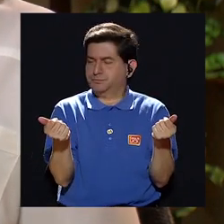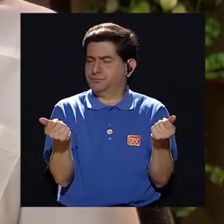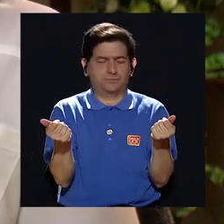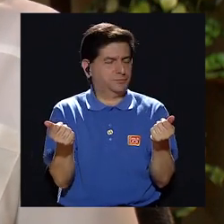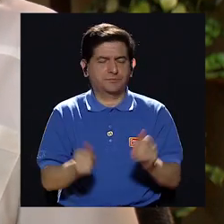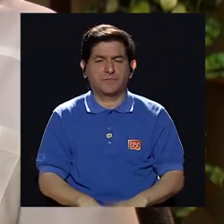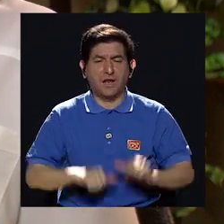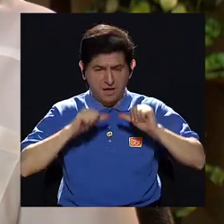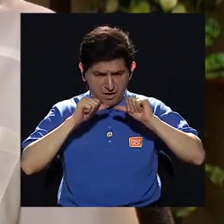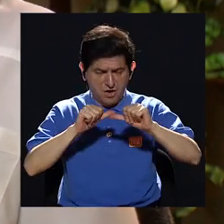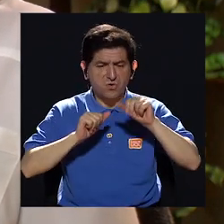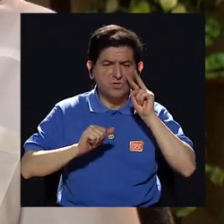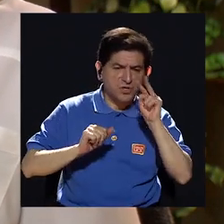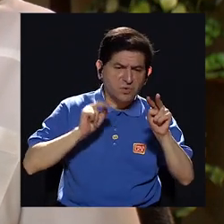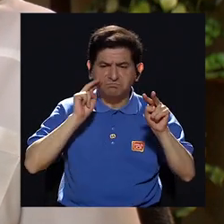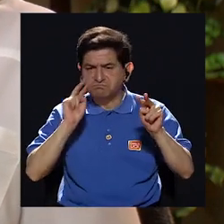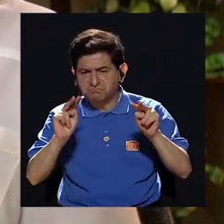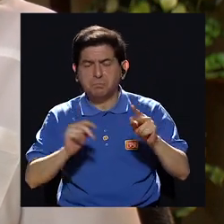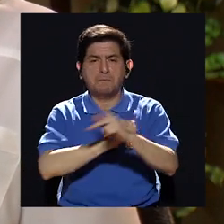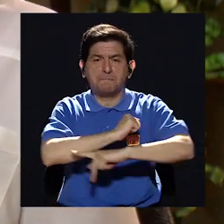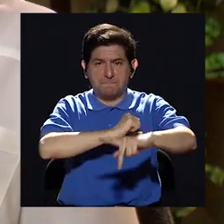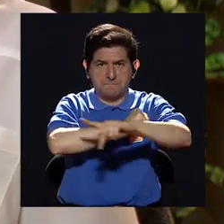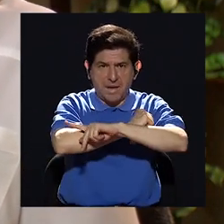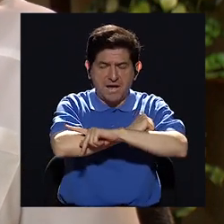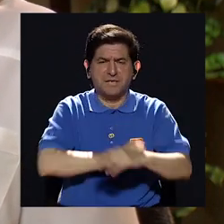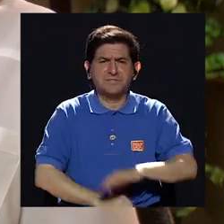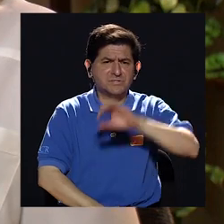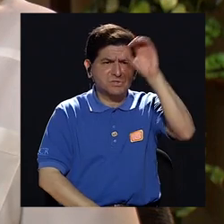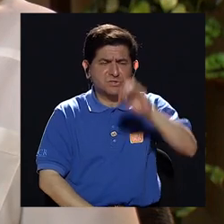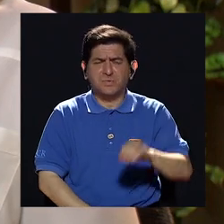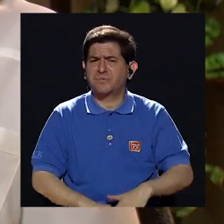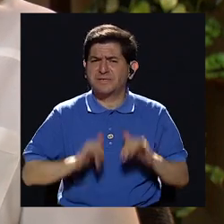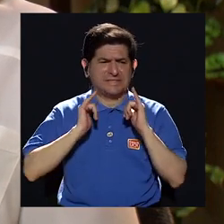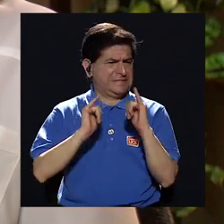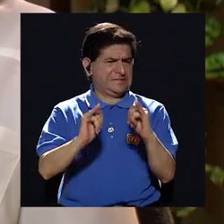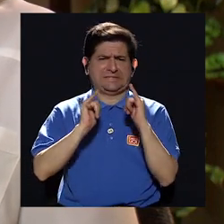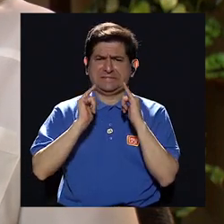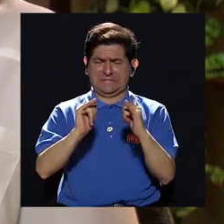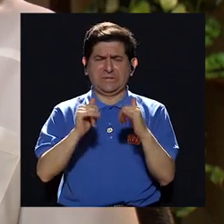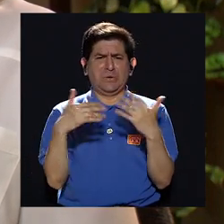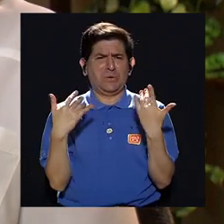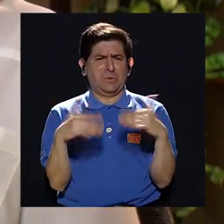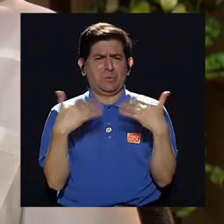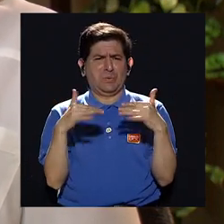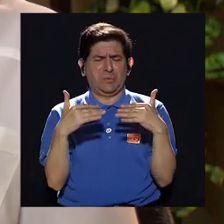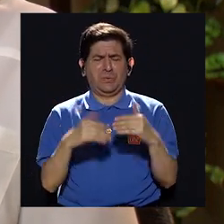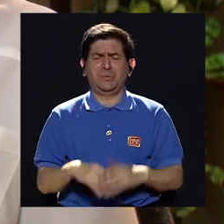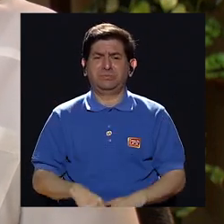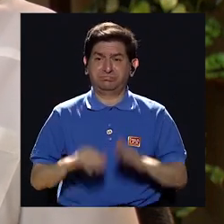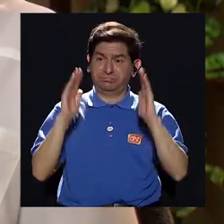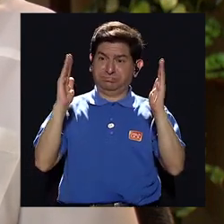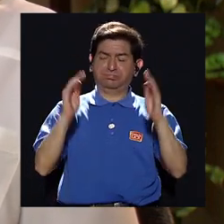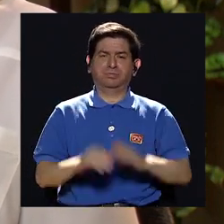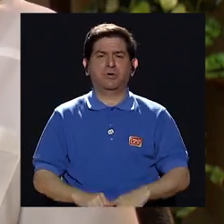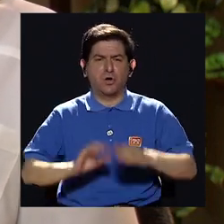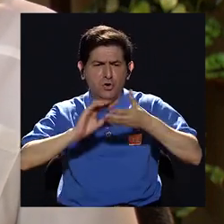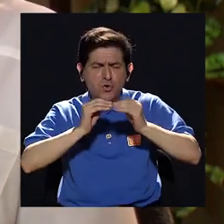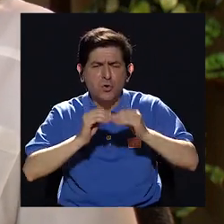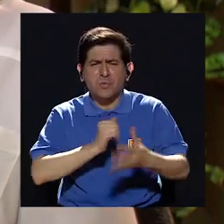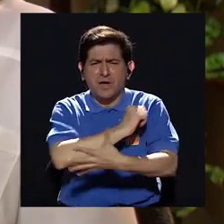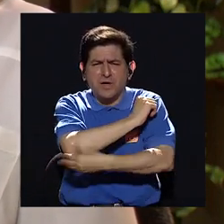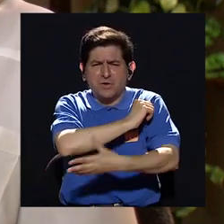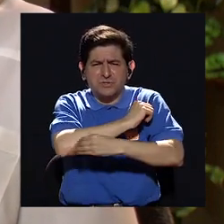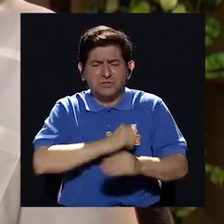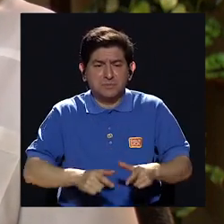y que todavía se observan. Tenemos países con porcentajes de desigualdad realmente muy grandes, con índices de pobreza